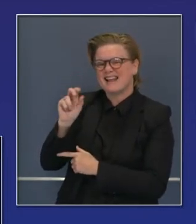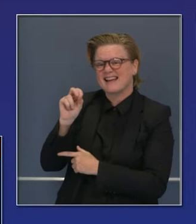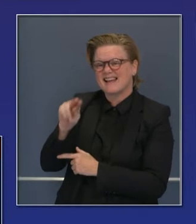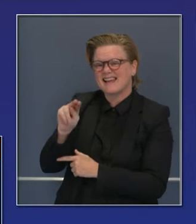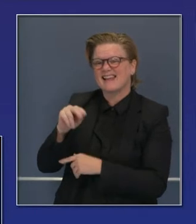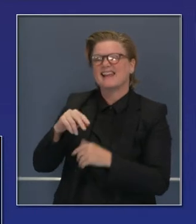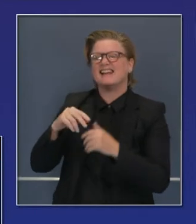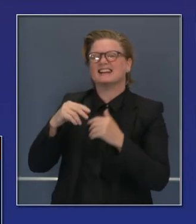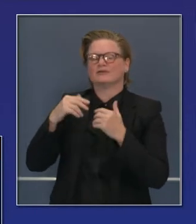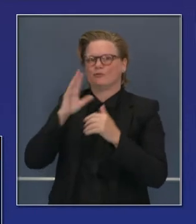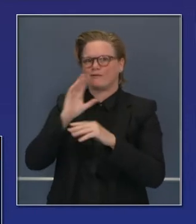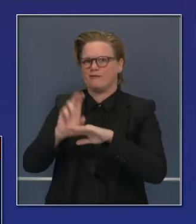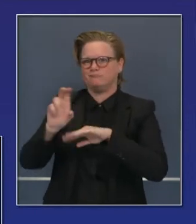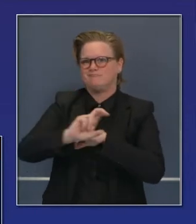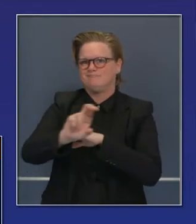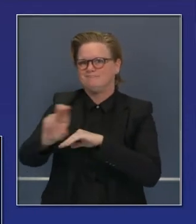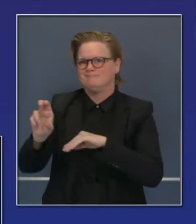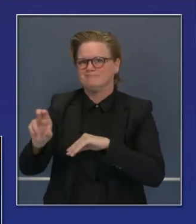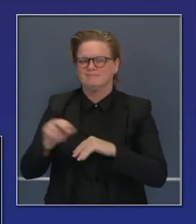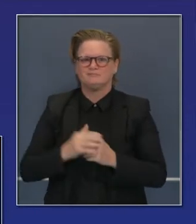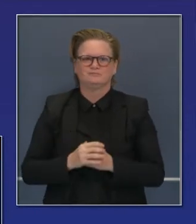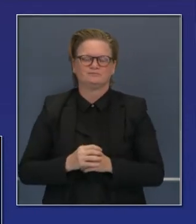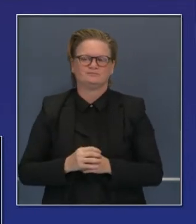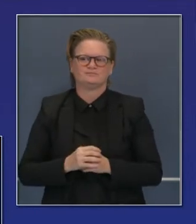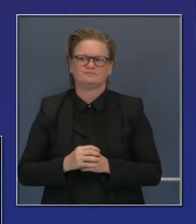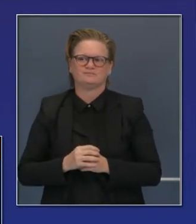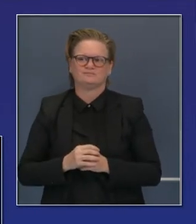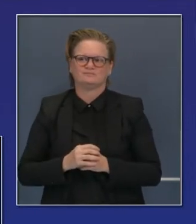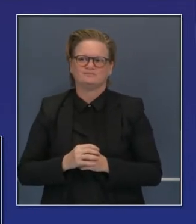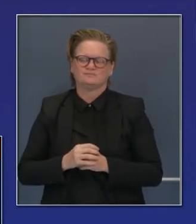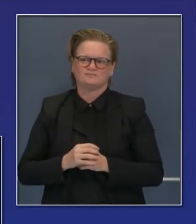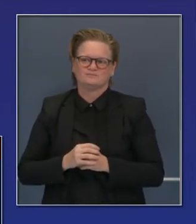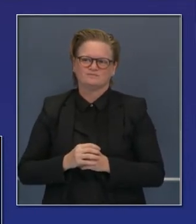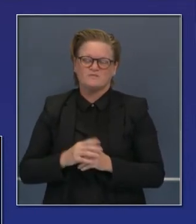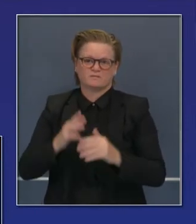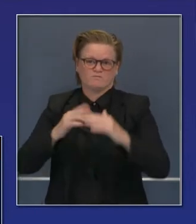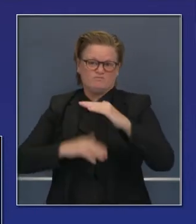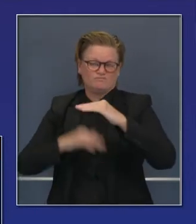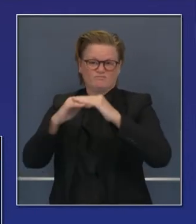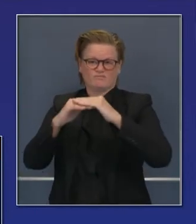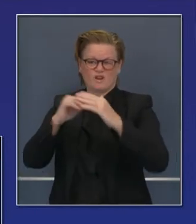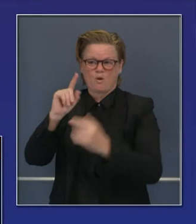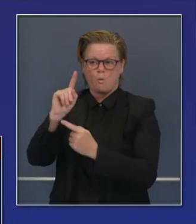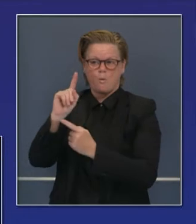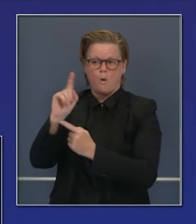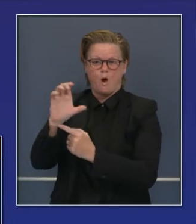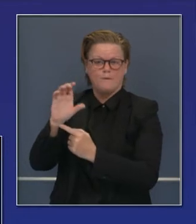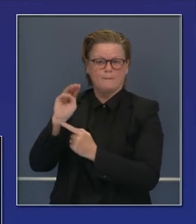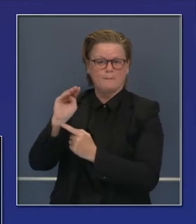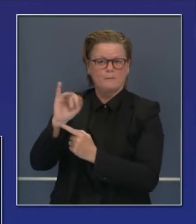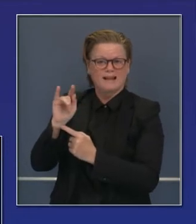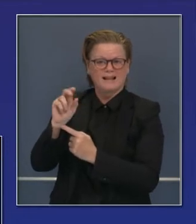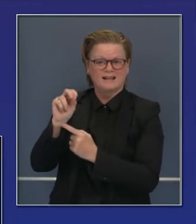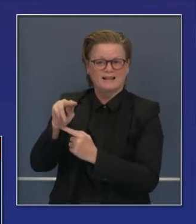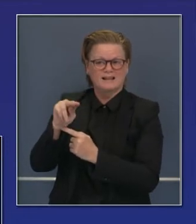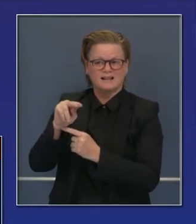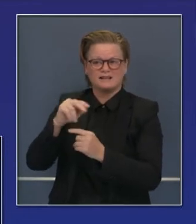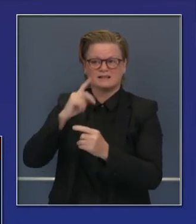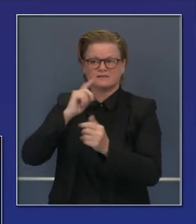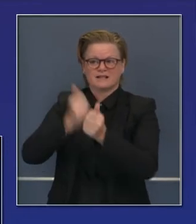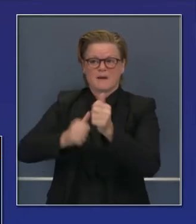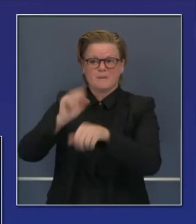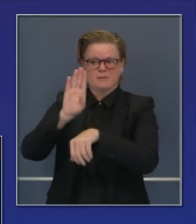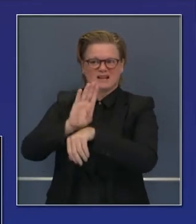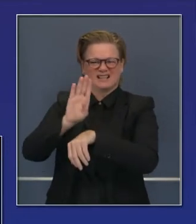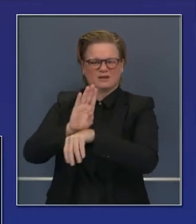sido ya destinados. Créditos impositivos por empleado y hasta 100,000 dólares por cada negocio, por cada patrón. Así que